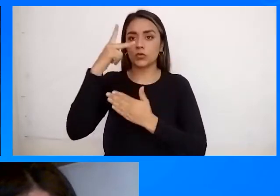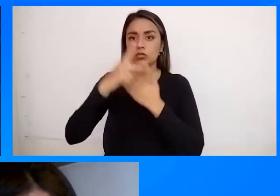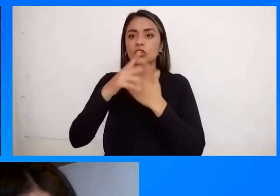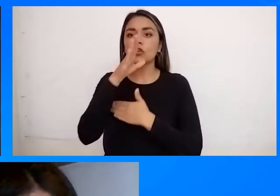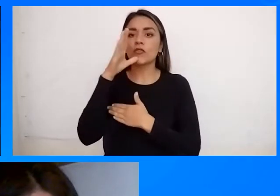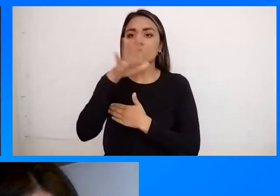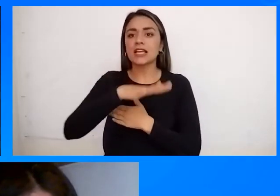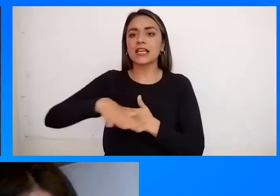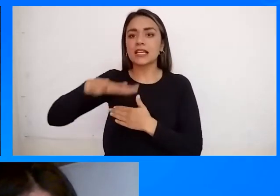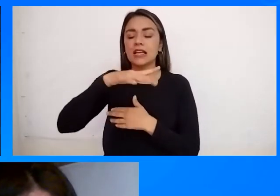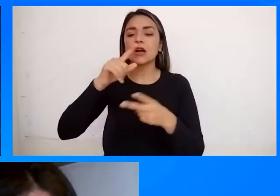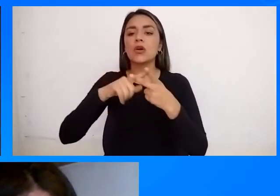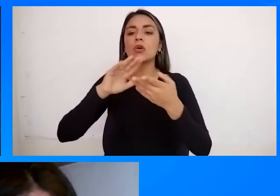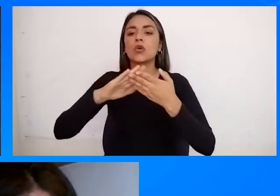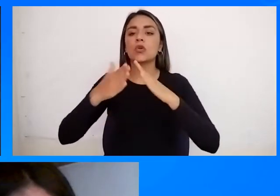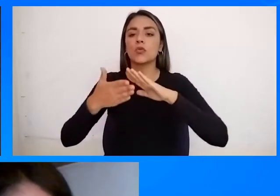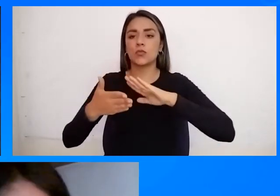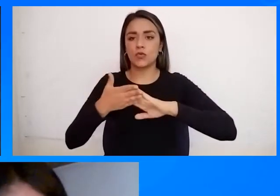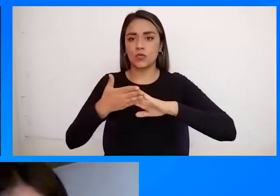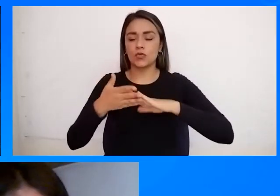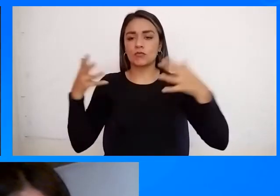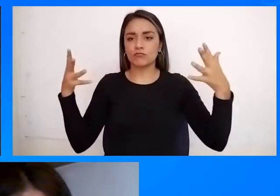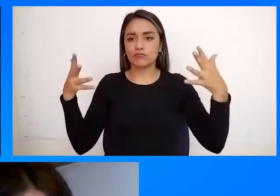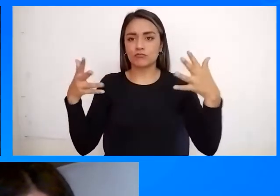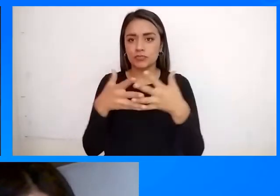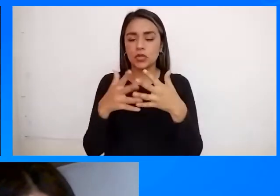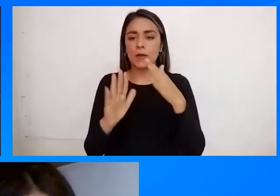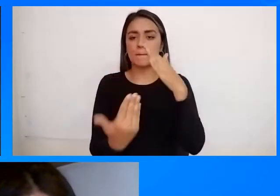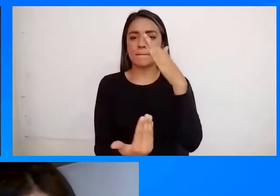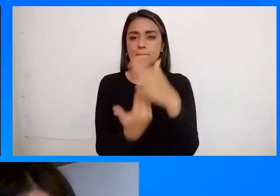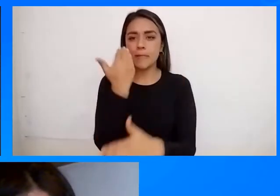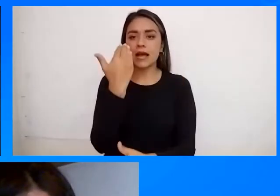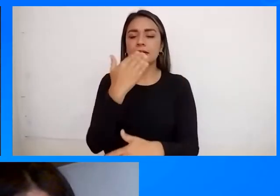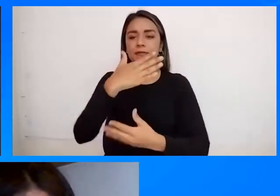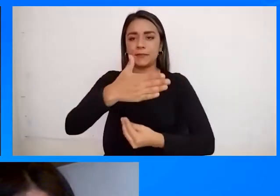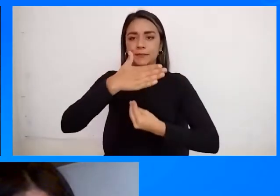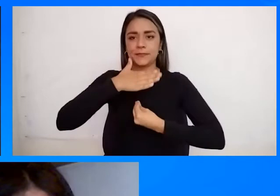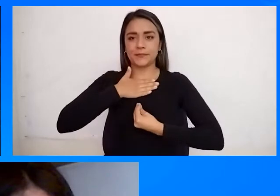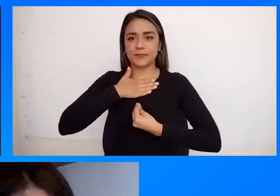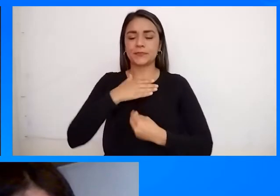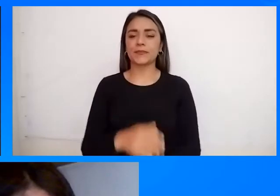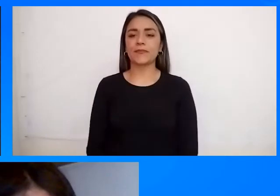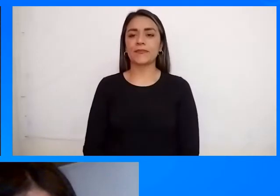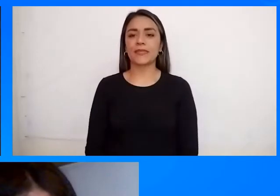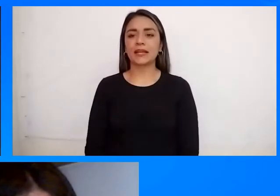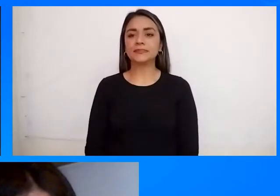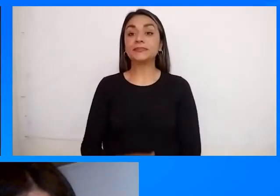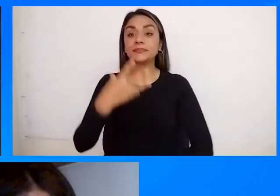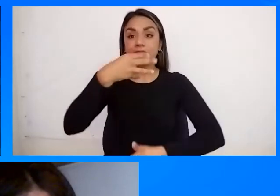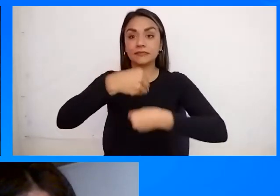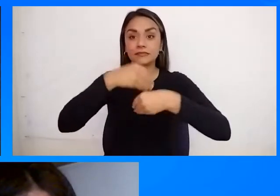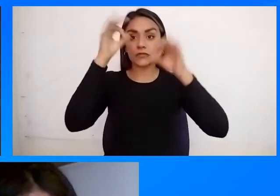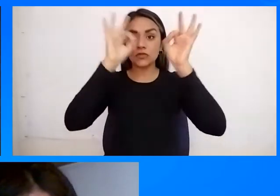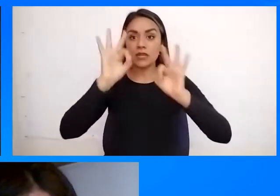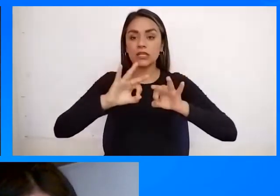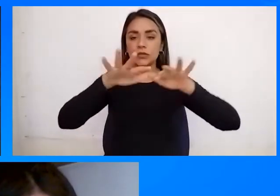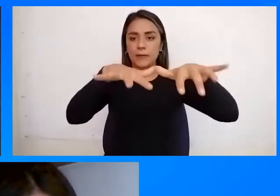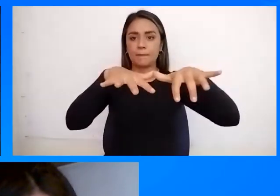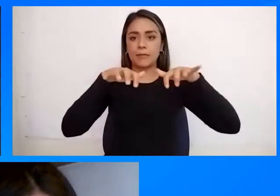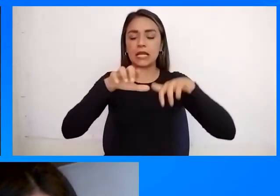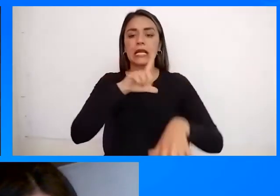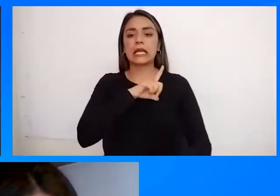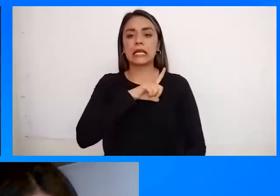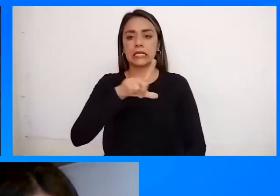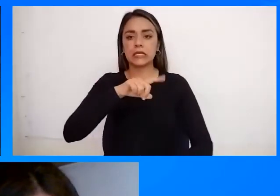Y comunitario de co-creación, innovación, patrimonio Además de organización de eventos Lidera,